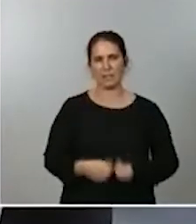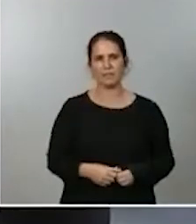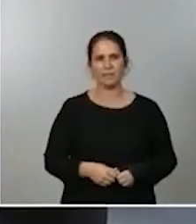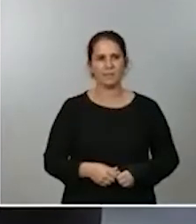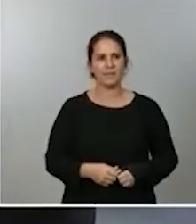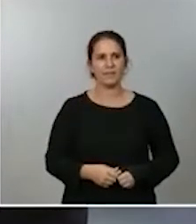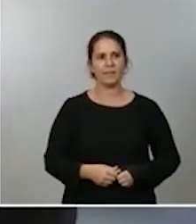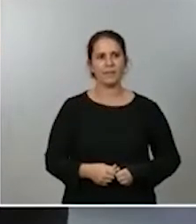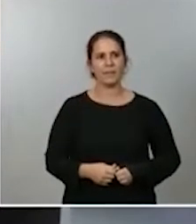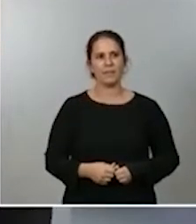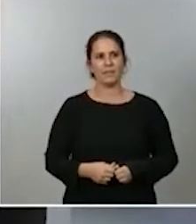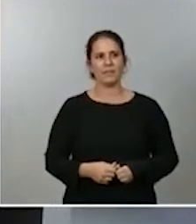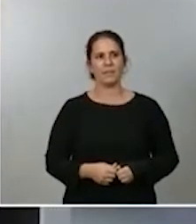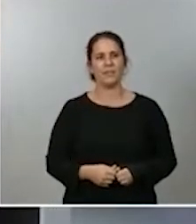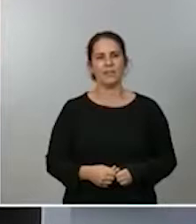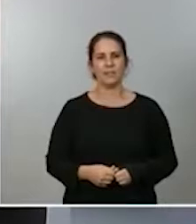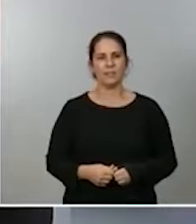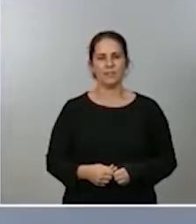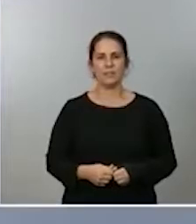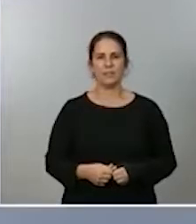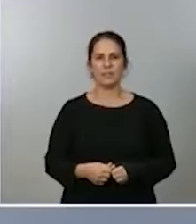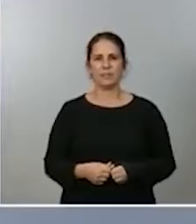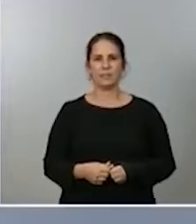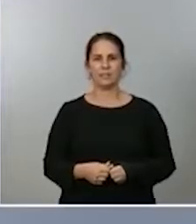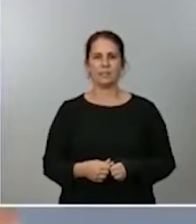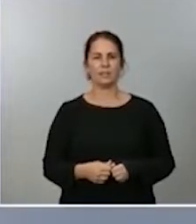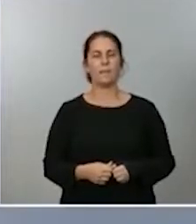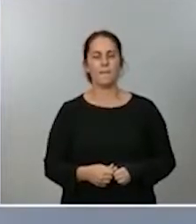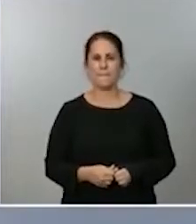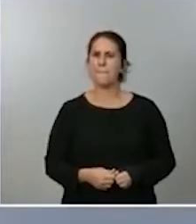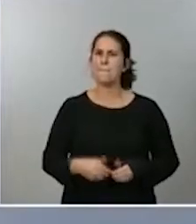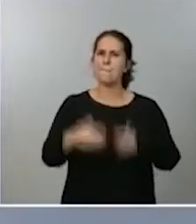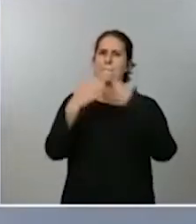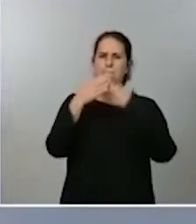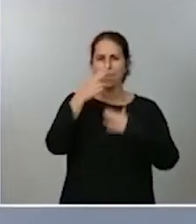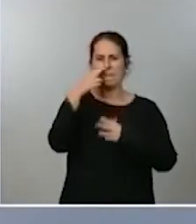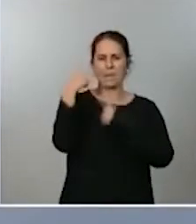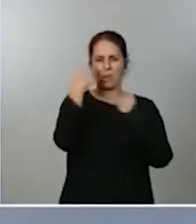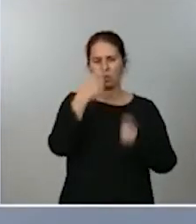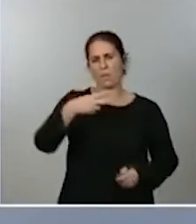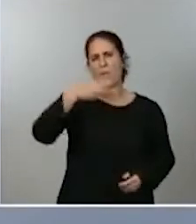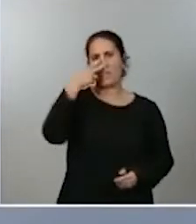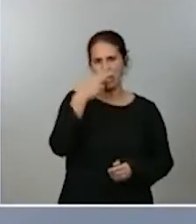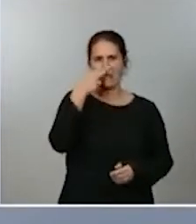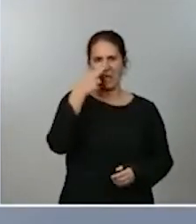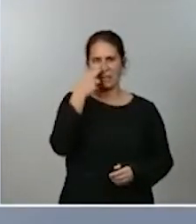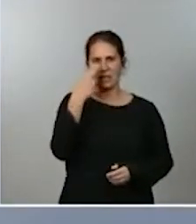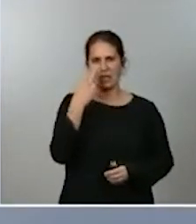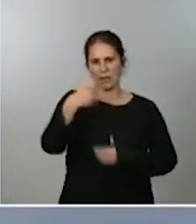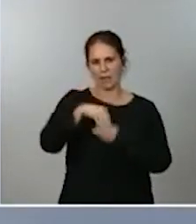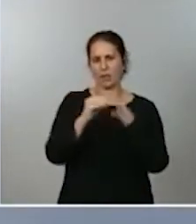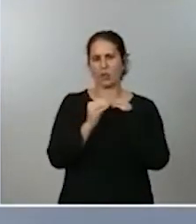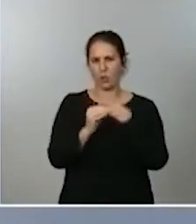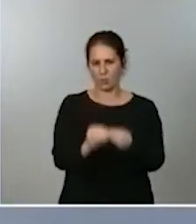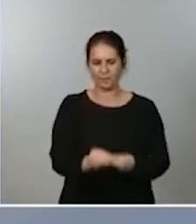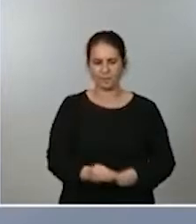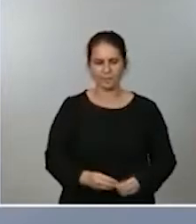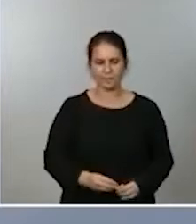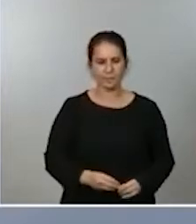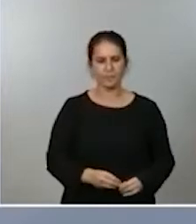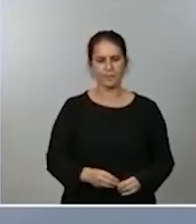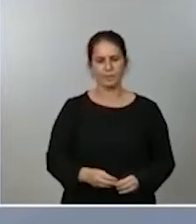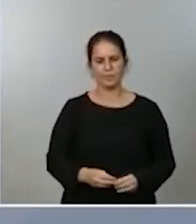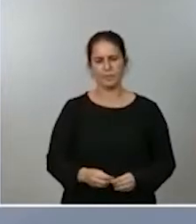Sí, muchas gracias es una pregunta muy interesante que formó parte de la elaboración de la norma realmente la manera de